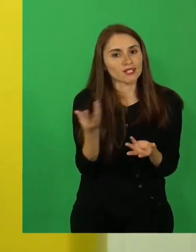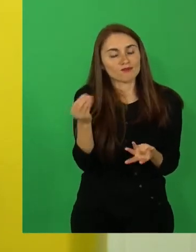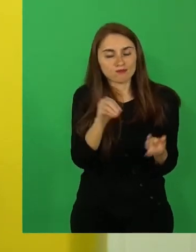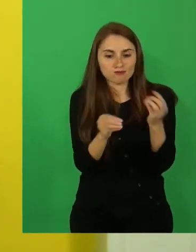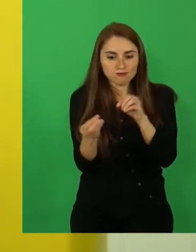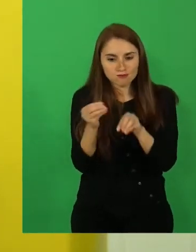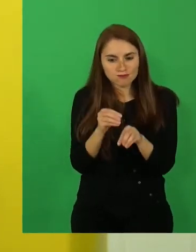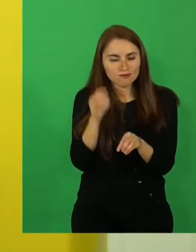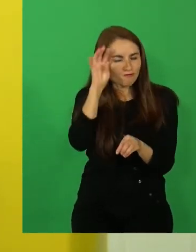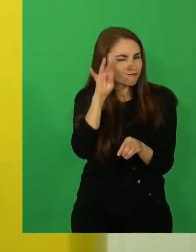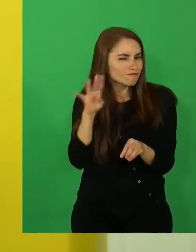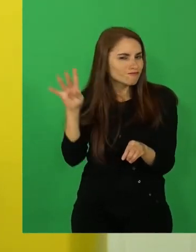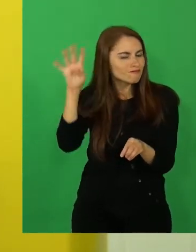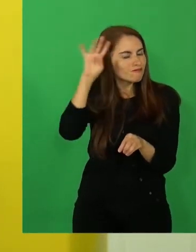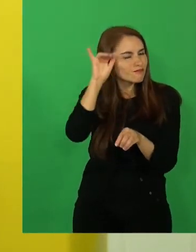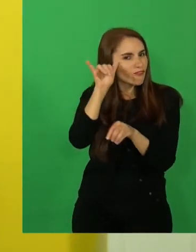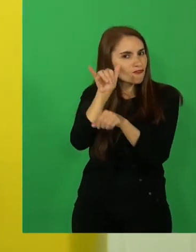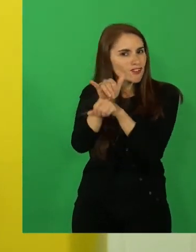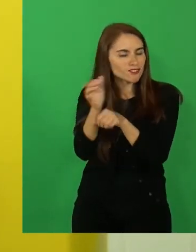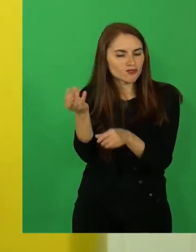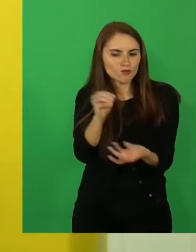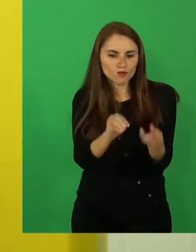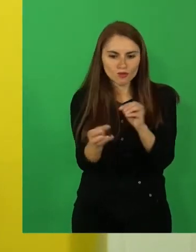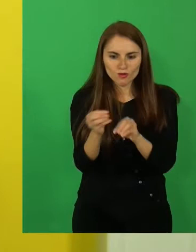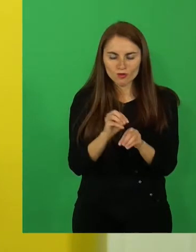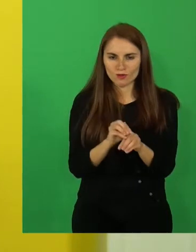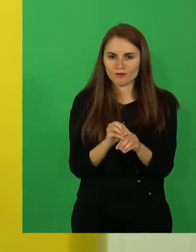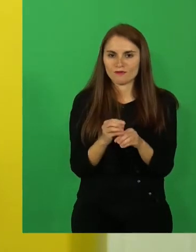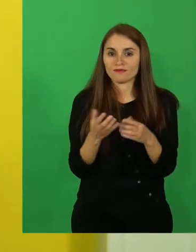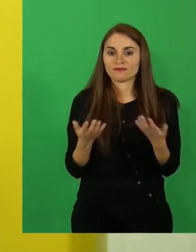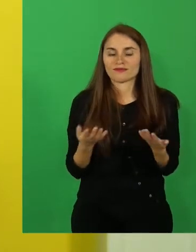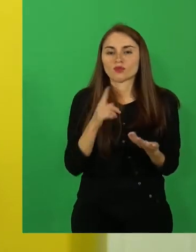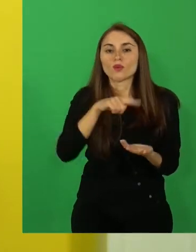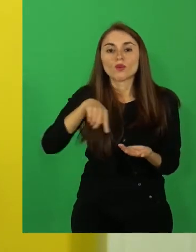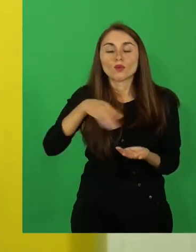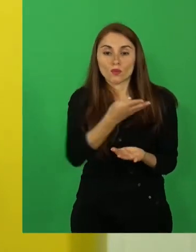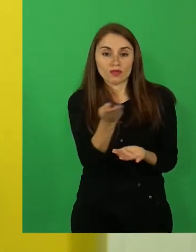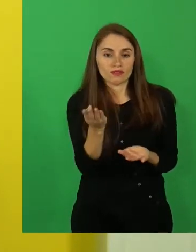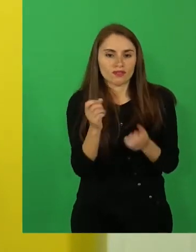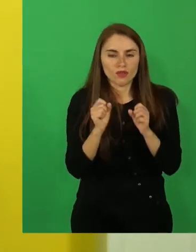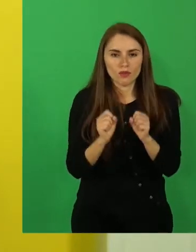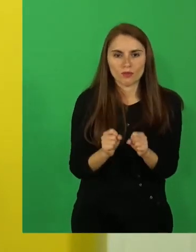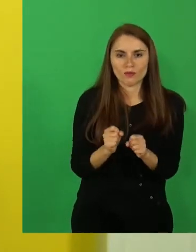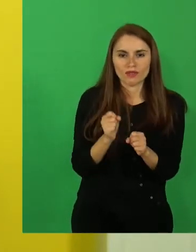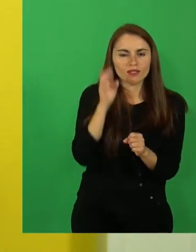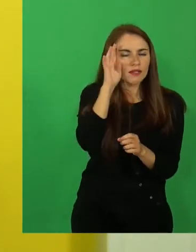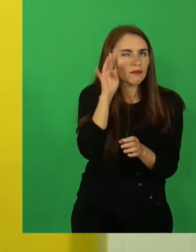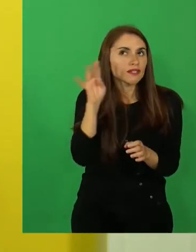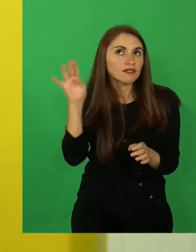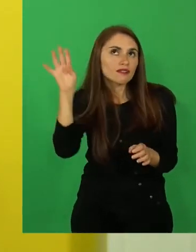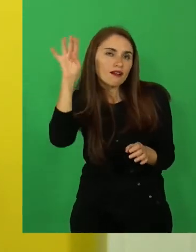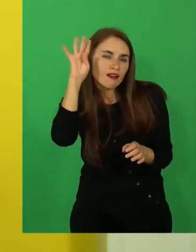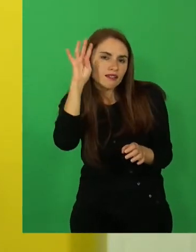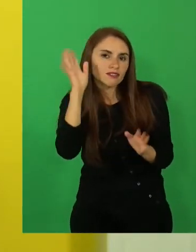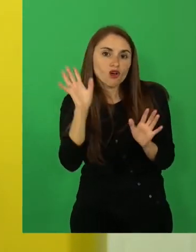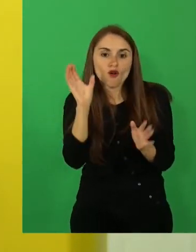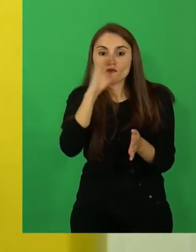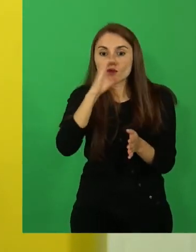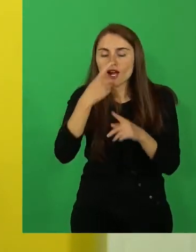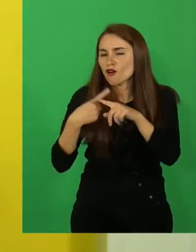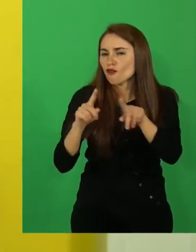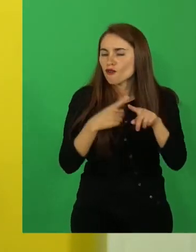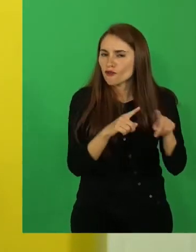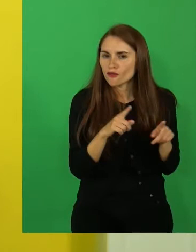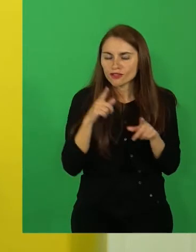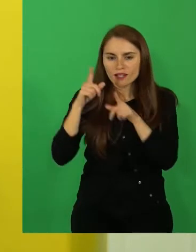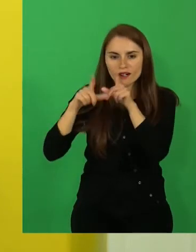fantasía. Ahí van a imaginar, ustedes pueden leer, buscar muchas otras leyendas que